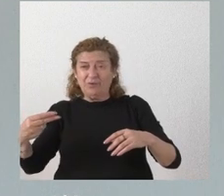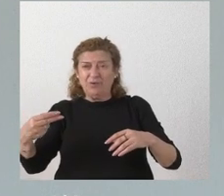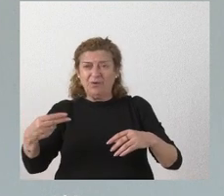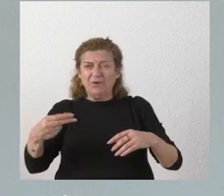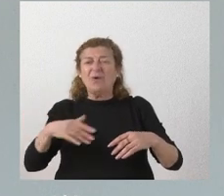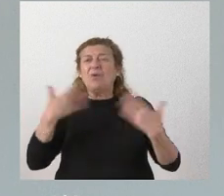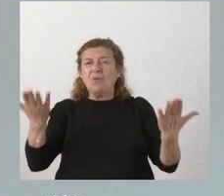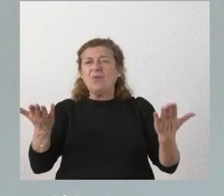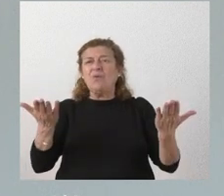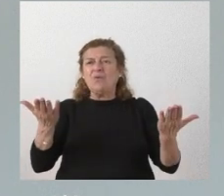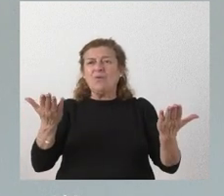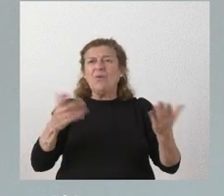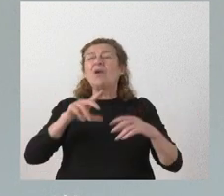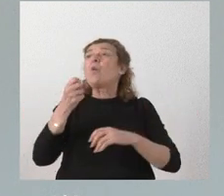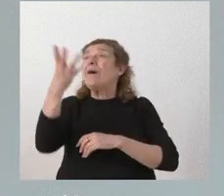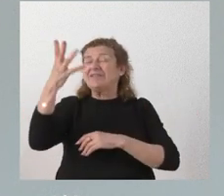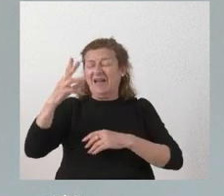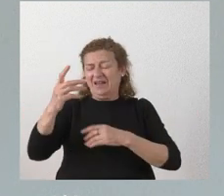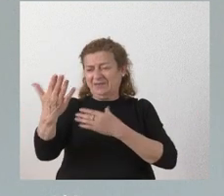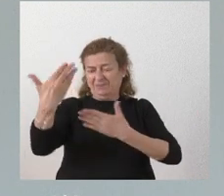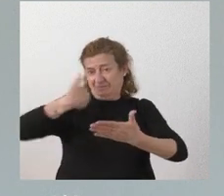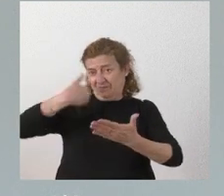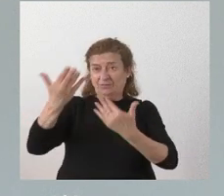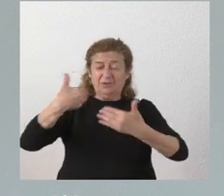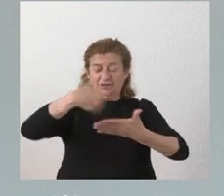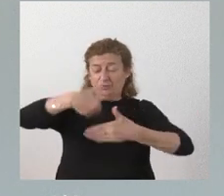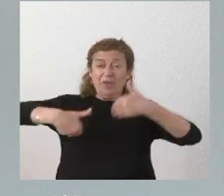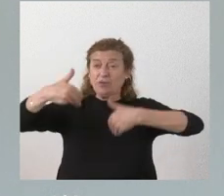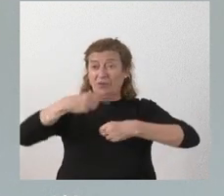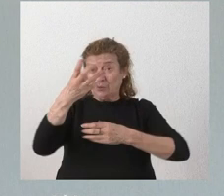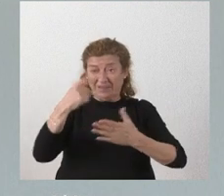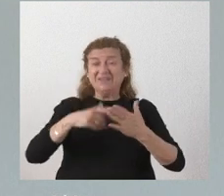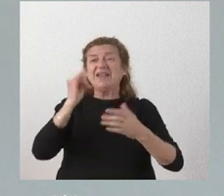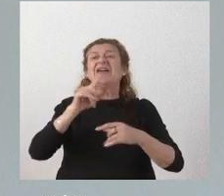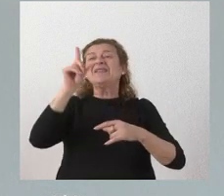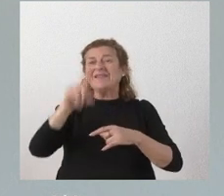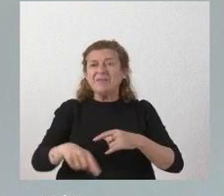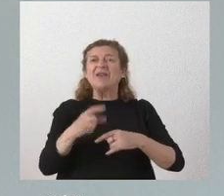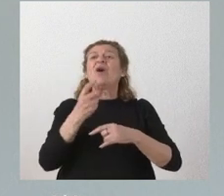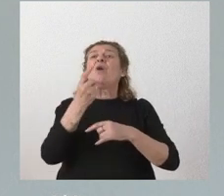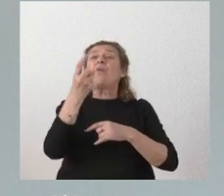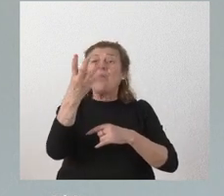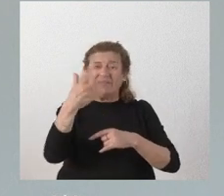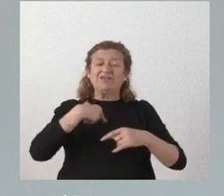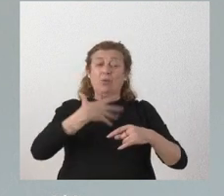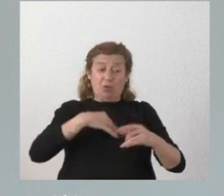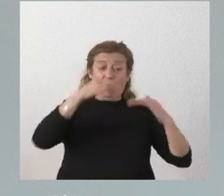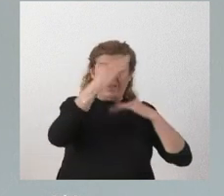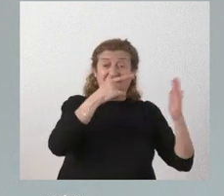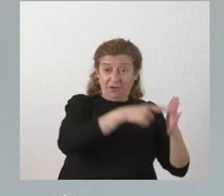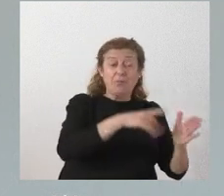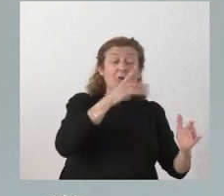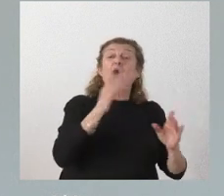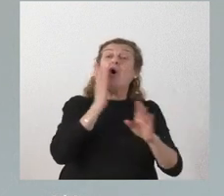ha sido el número de solitudes presentadas que cumplen las condiciones y de cuál ha sido el volumen de solitudes que han podido atenderse en función del orden de llegada